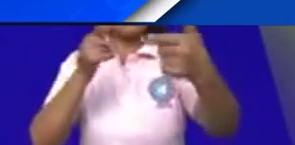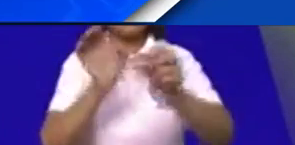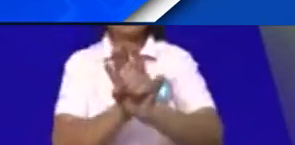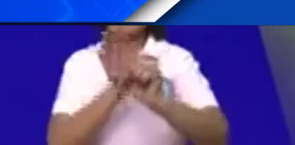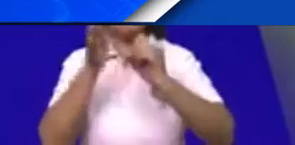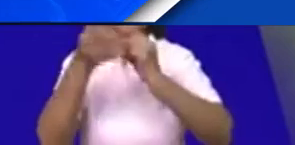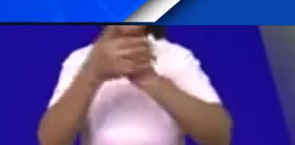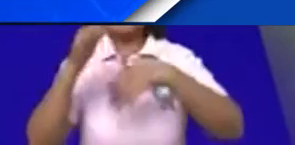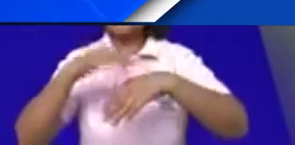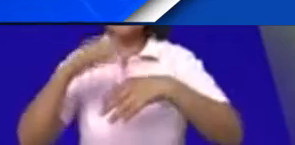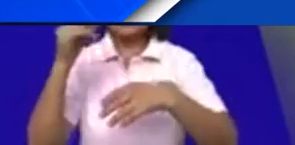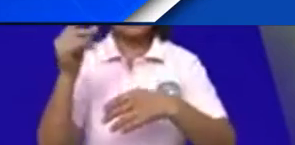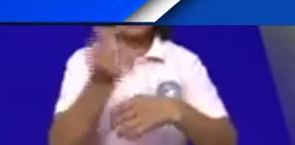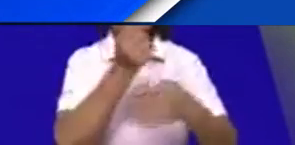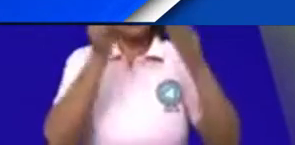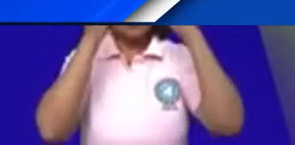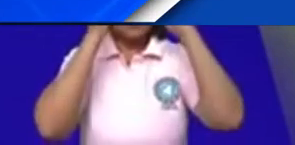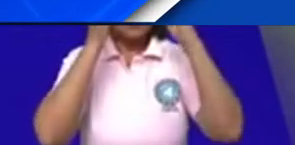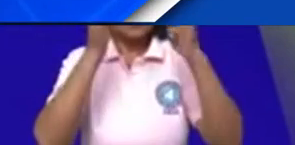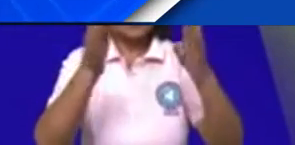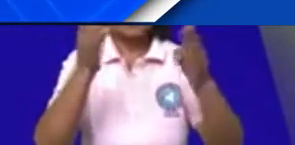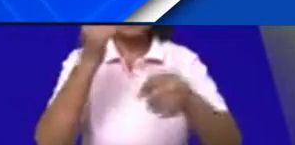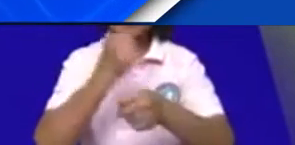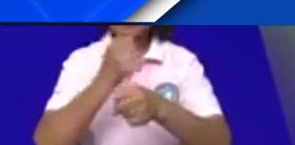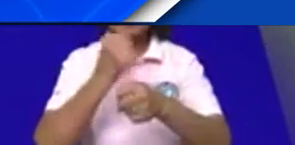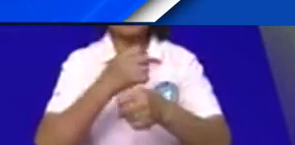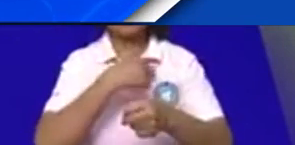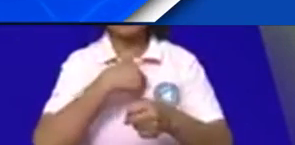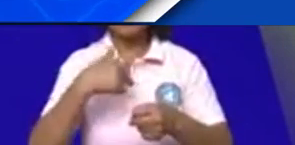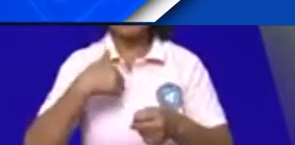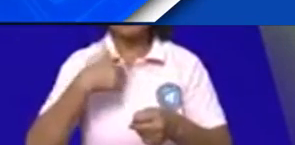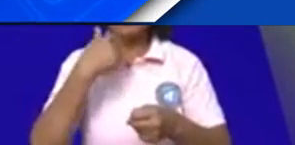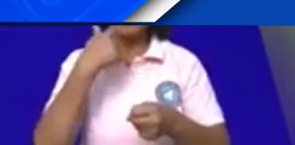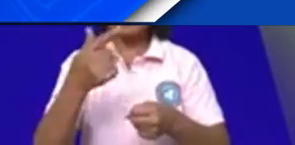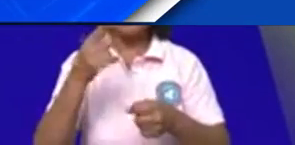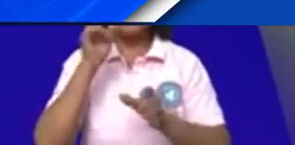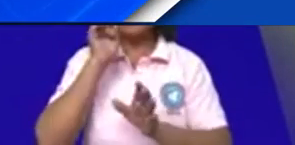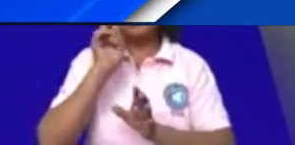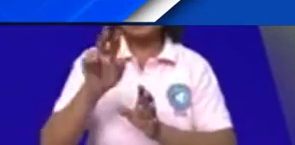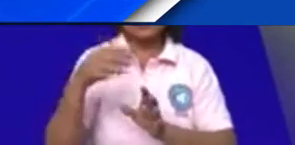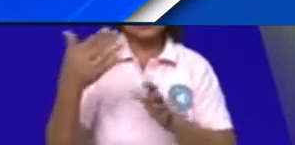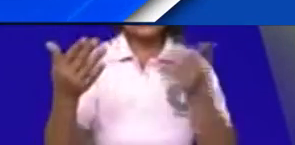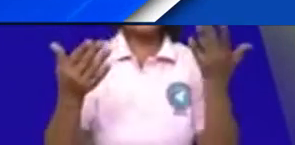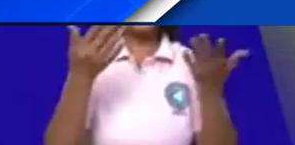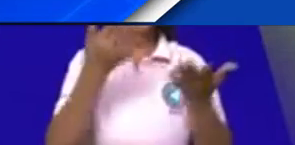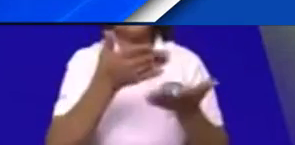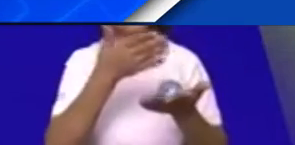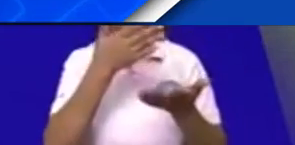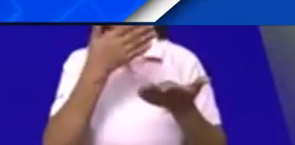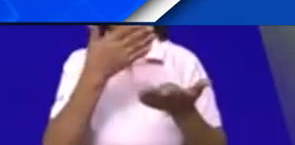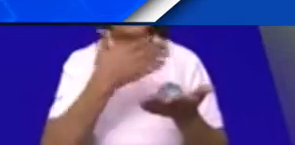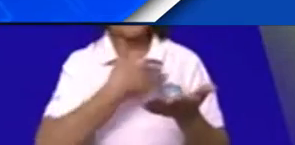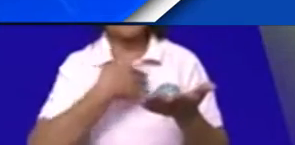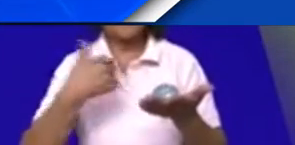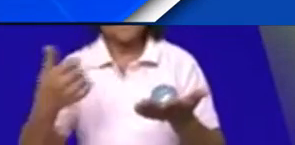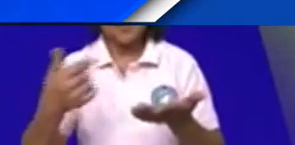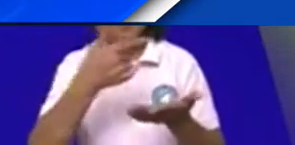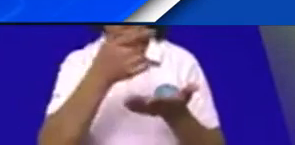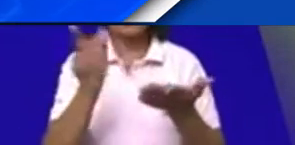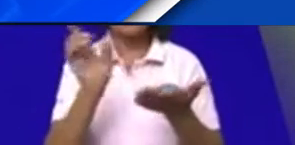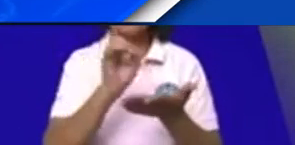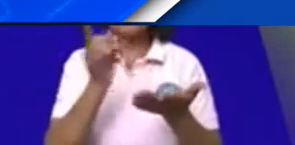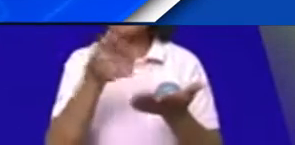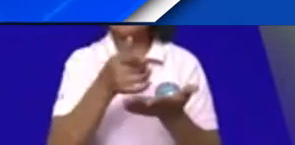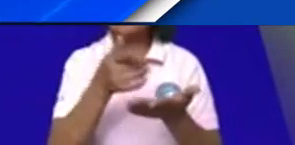acelera a nosotros esos procesos, además también deja al descubierto cuáles son las oportunidades de mejora, donde